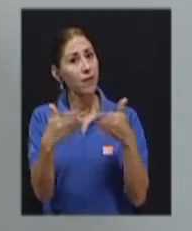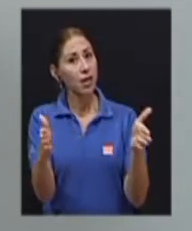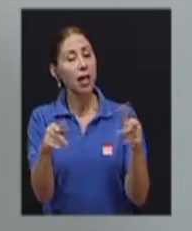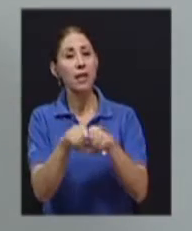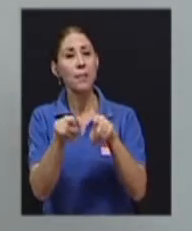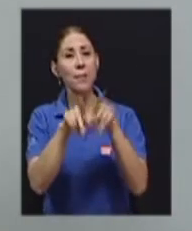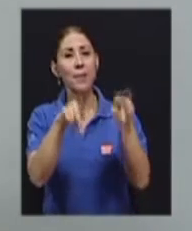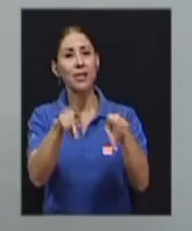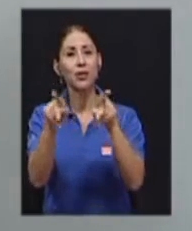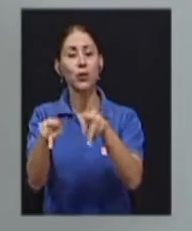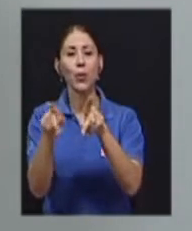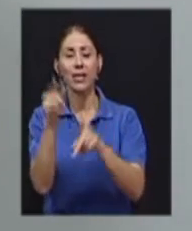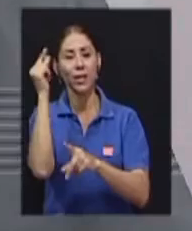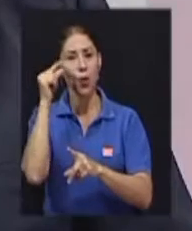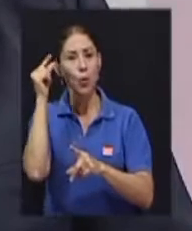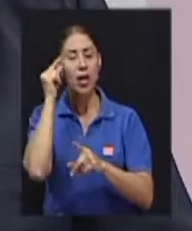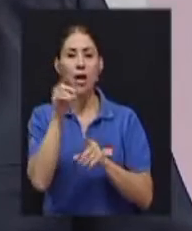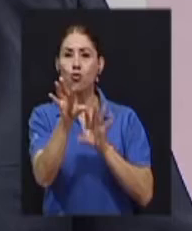de la República